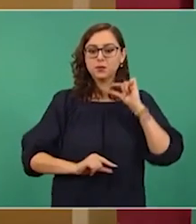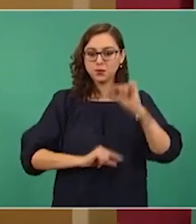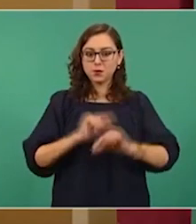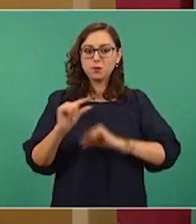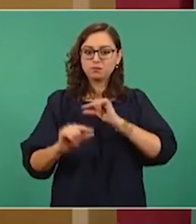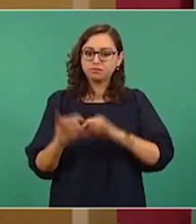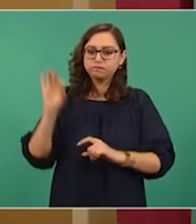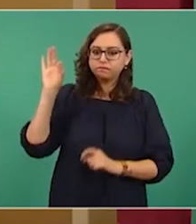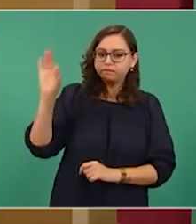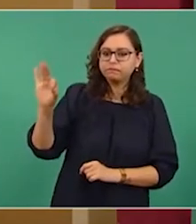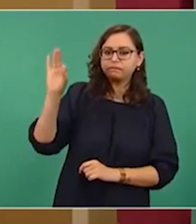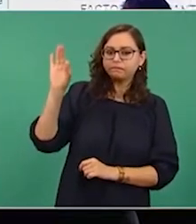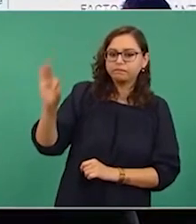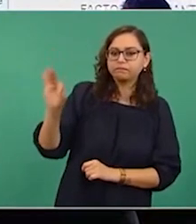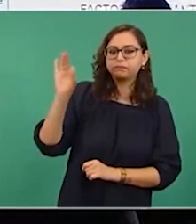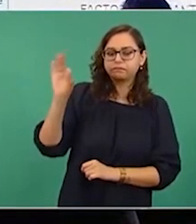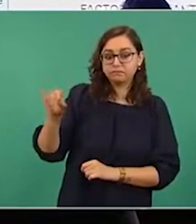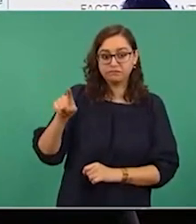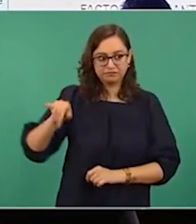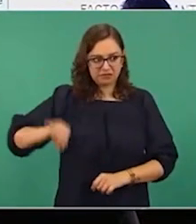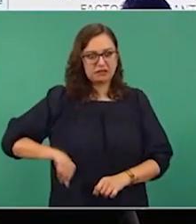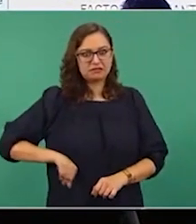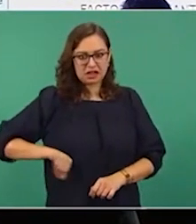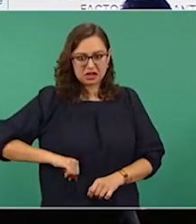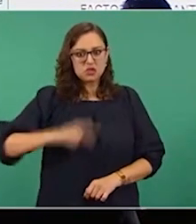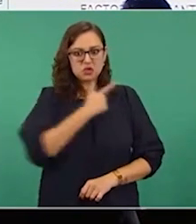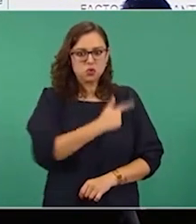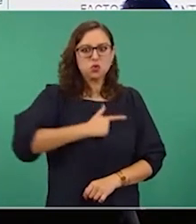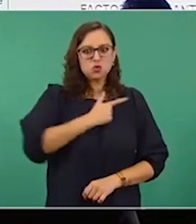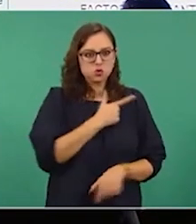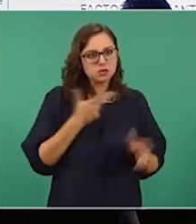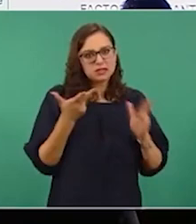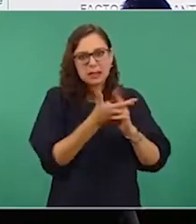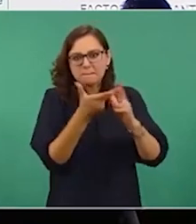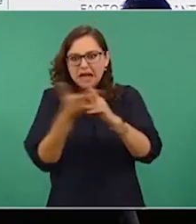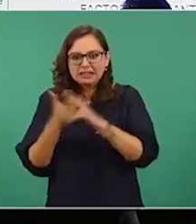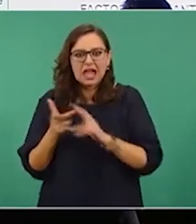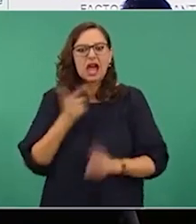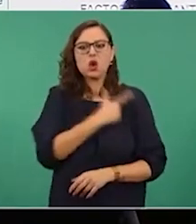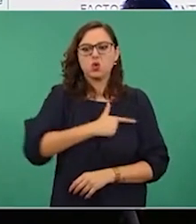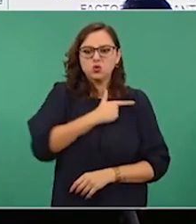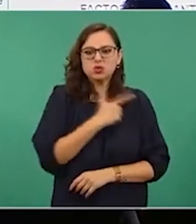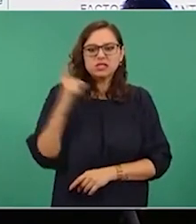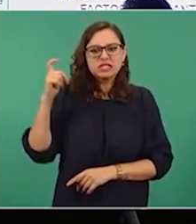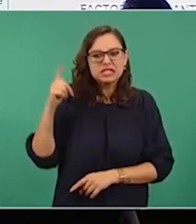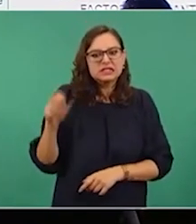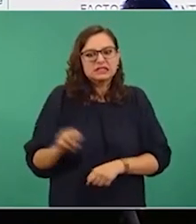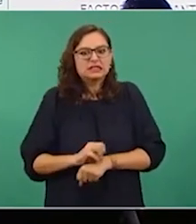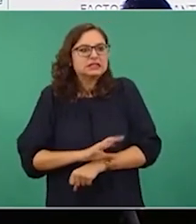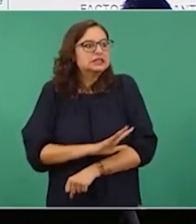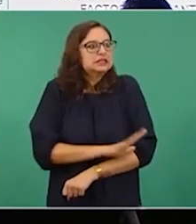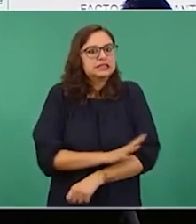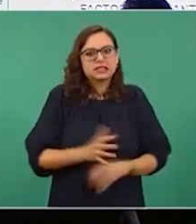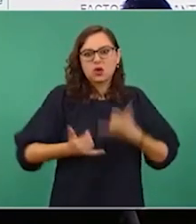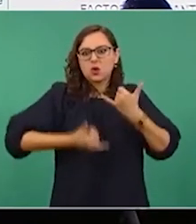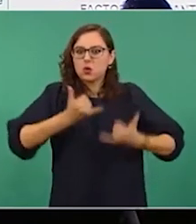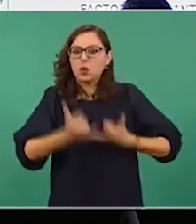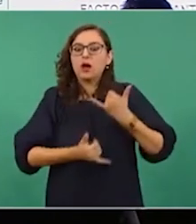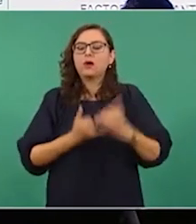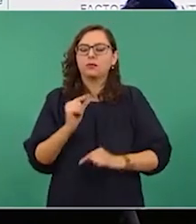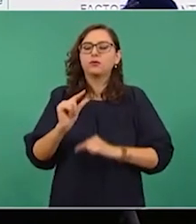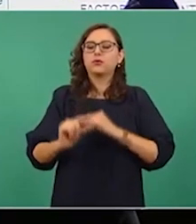a invitar cuando ven que tienen interés por este tipo de juegos, por las armas, por la adrenalina y los van